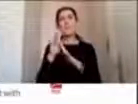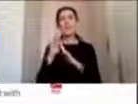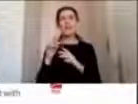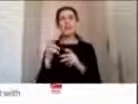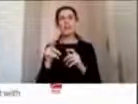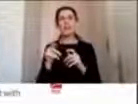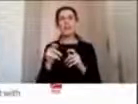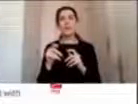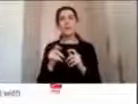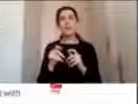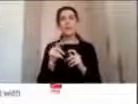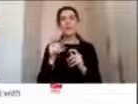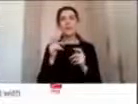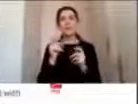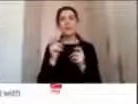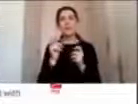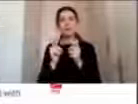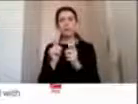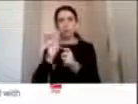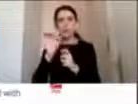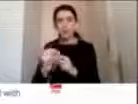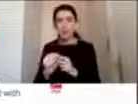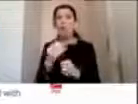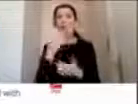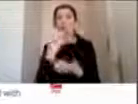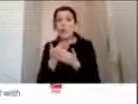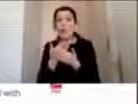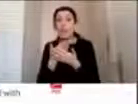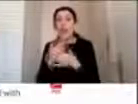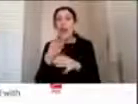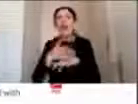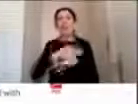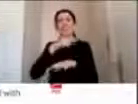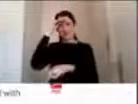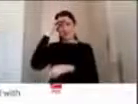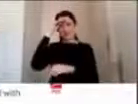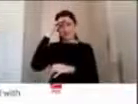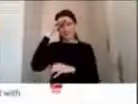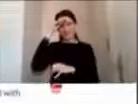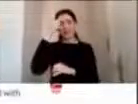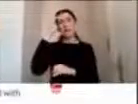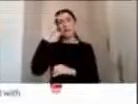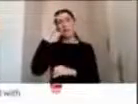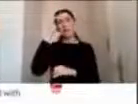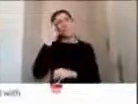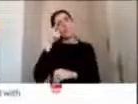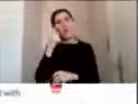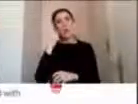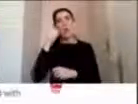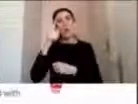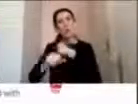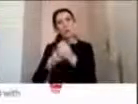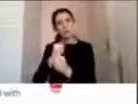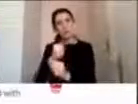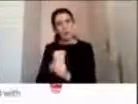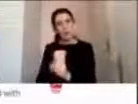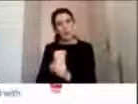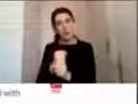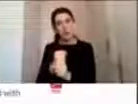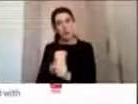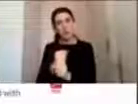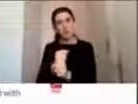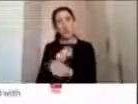sus hijos cuando ellos han tenido alguna experiencia previa. Pero sin embargo, después de un año, cuando los padres tienen un hijo que tiene un